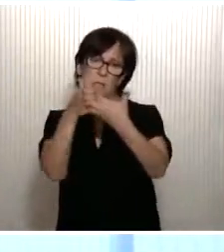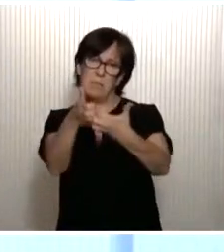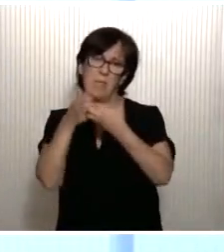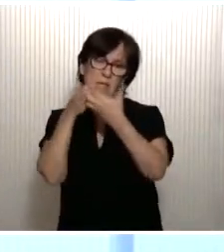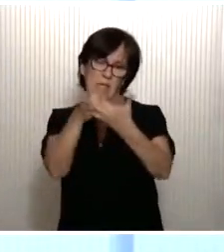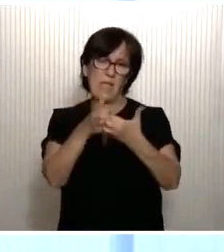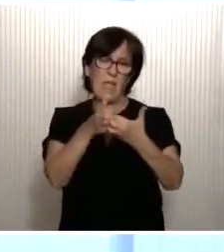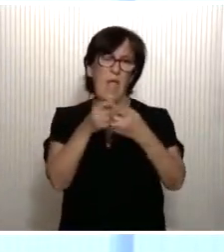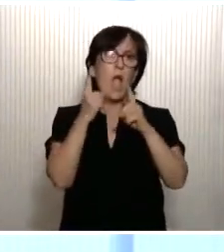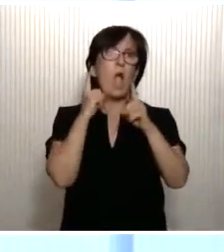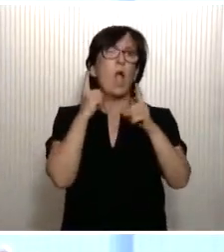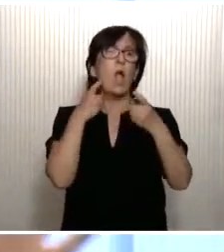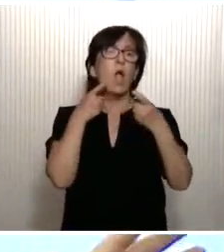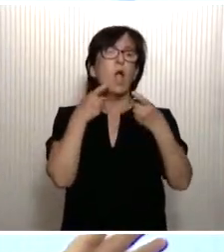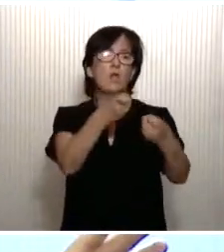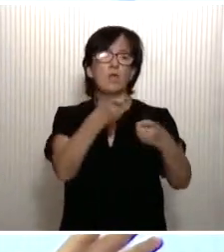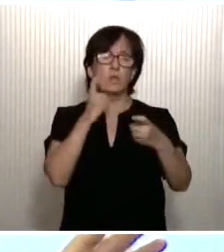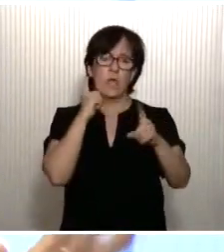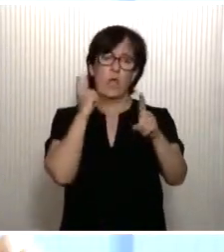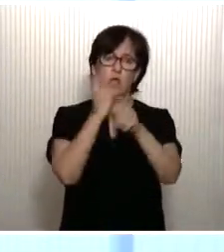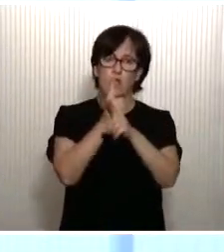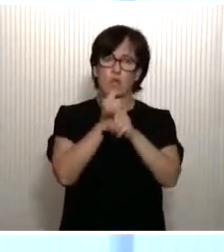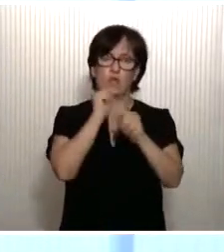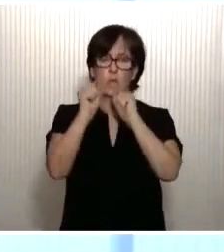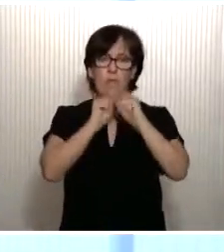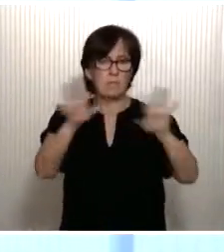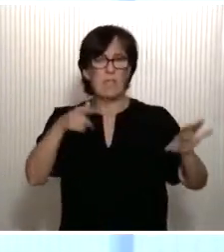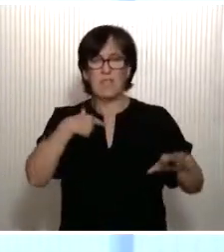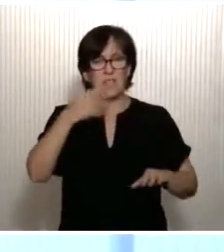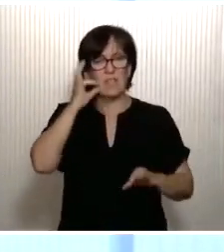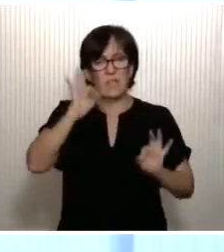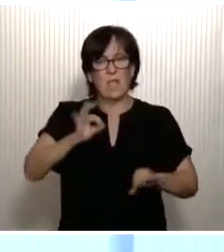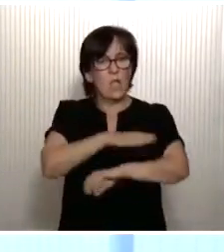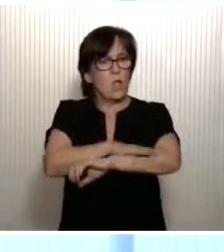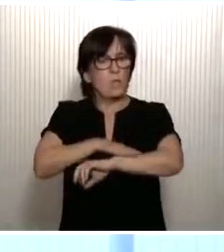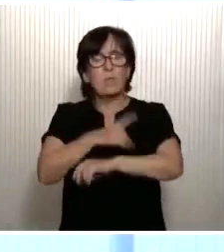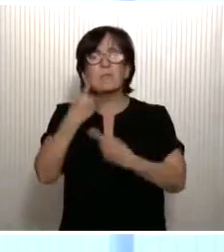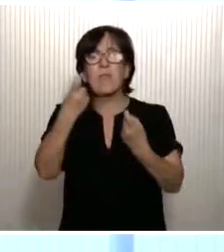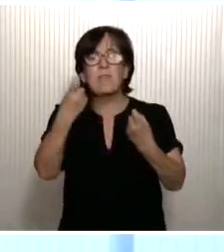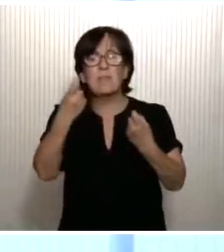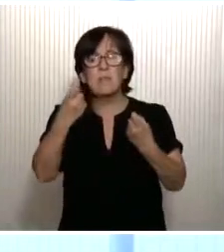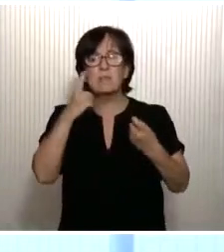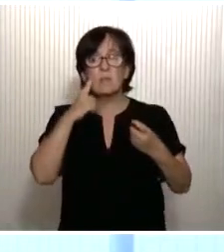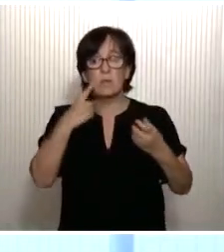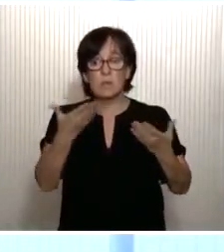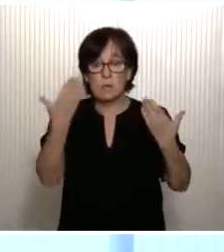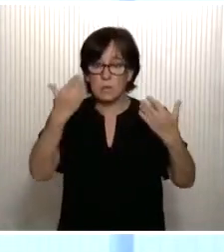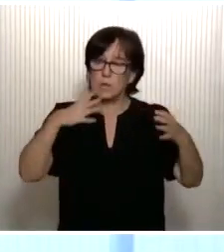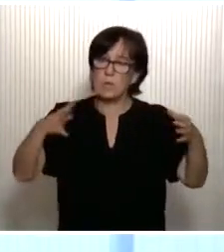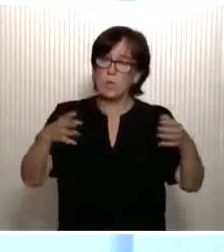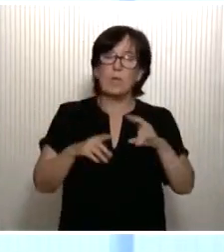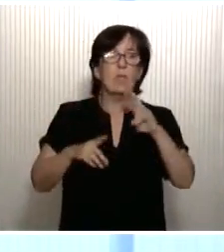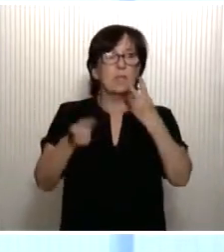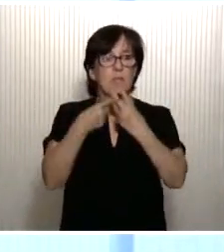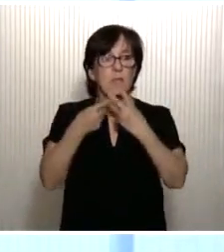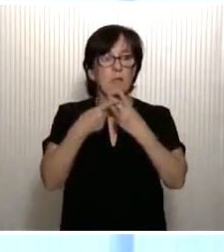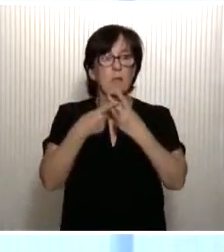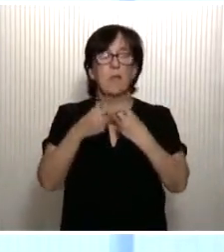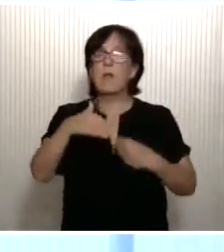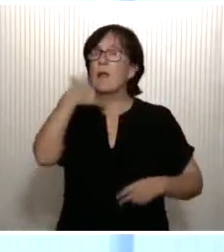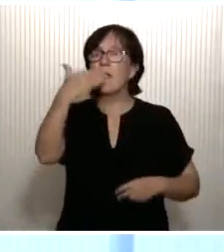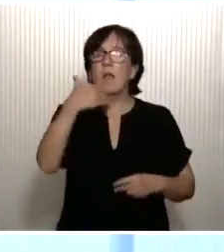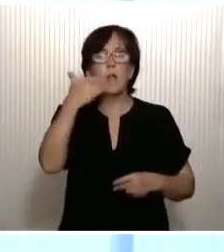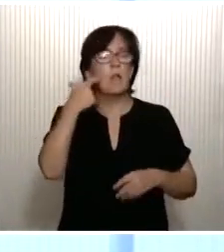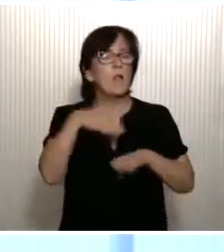contra el virus. Ese ha sido el leitmotiv de la acción del Gobierno. Necesitamos, junto a ello, en segundo lugar, algo